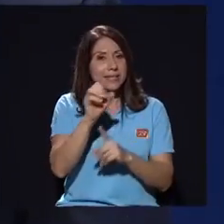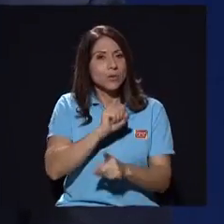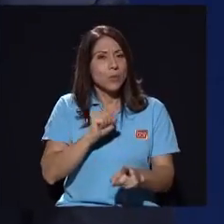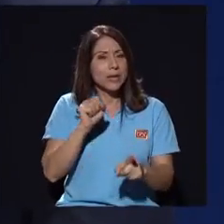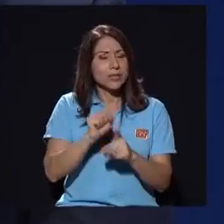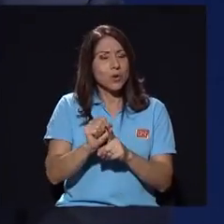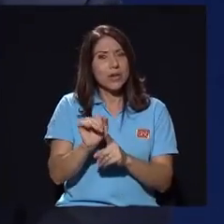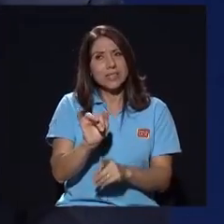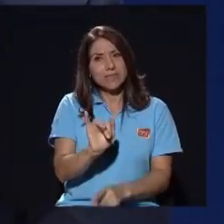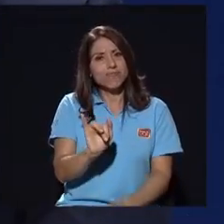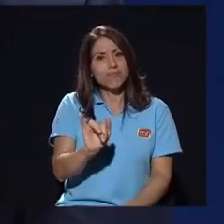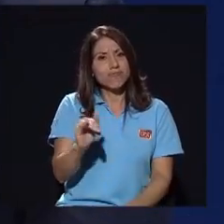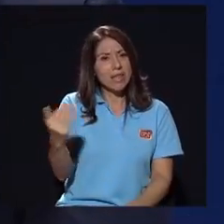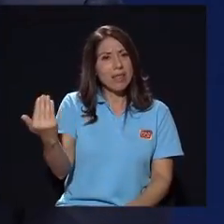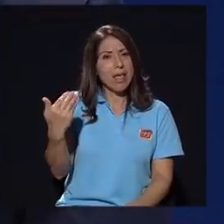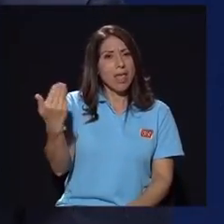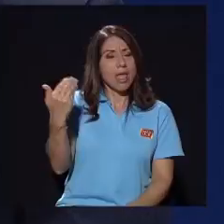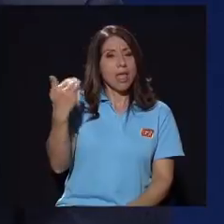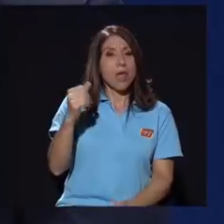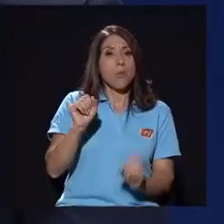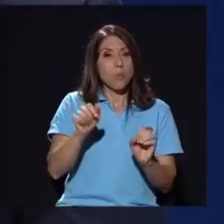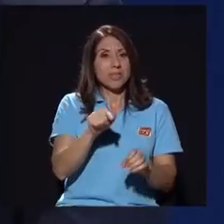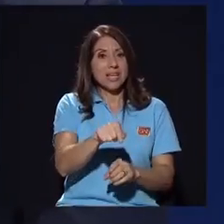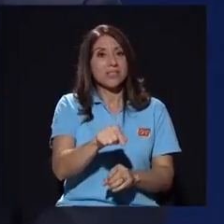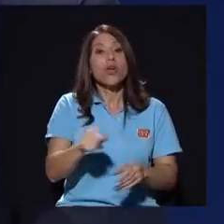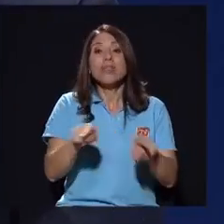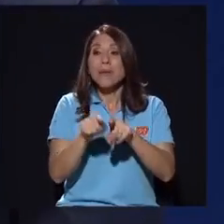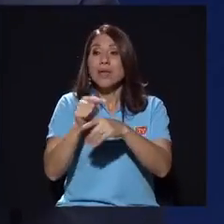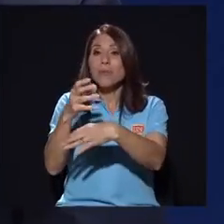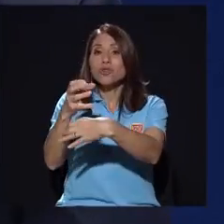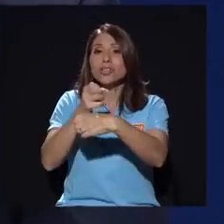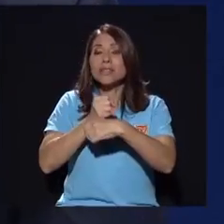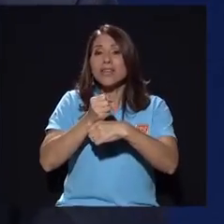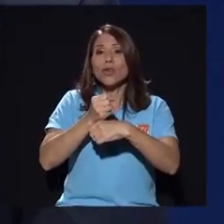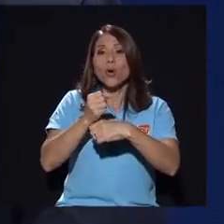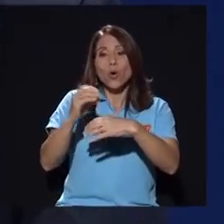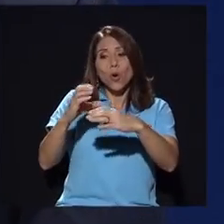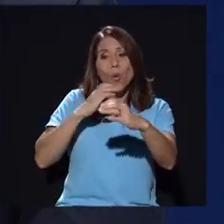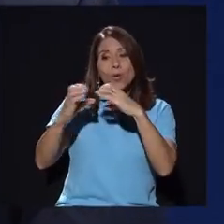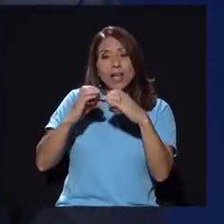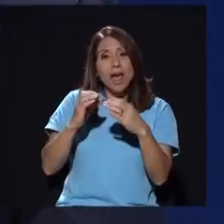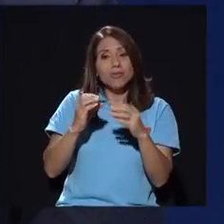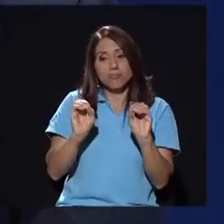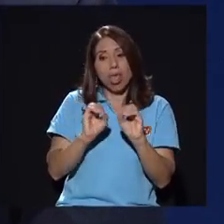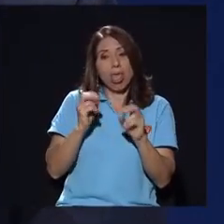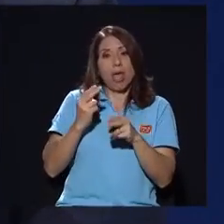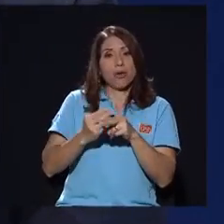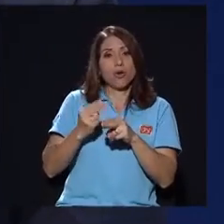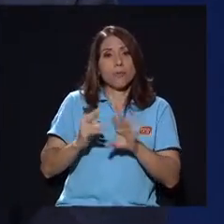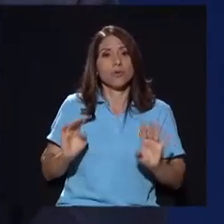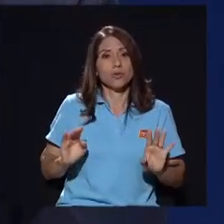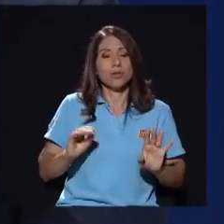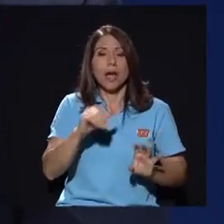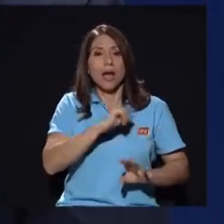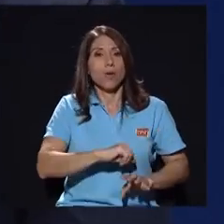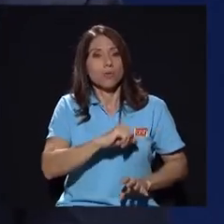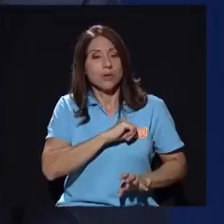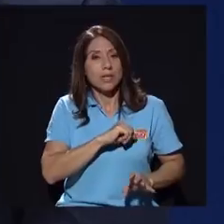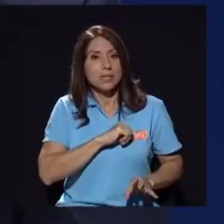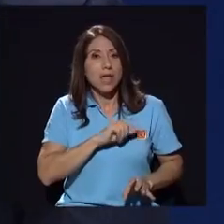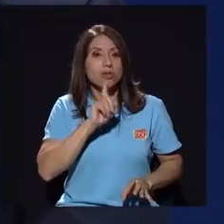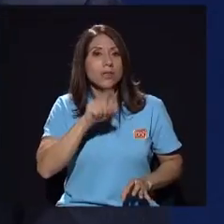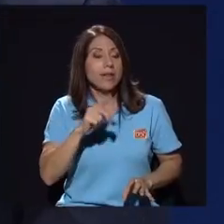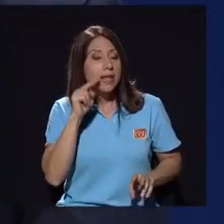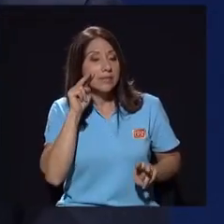situaciones intimidantes podría ser esa que hemos recibido otros anónimos los hemos recibido las autoridades tendrán que determinar si es algo